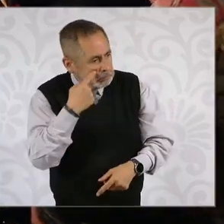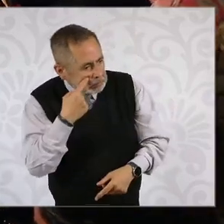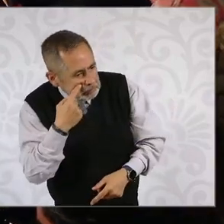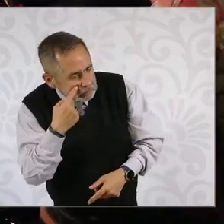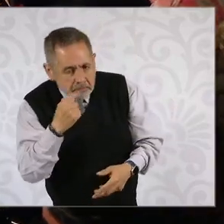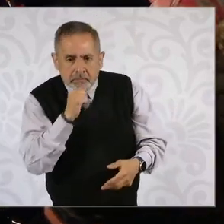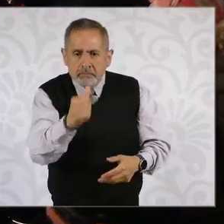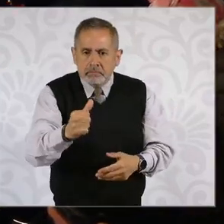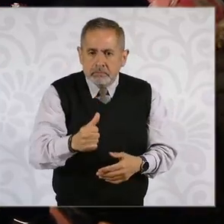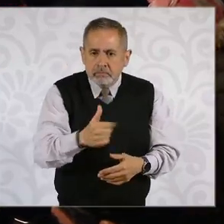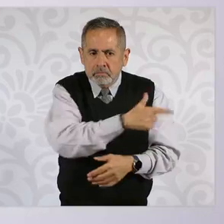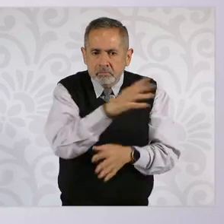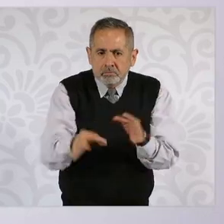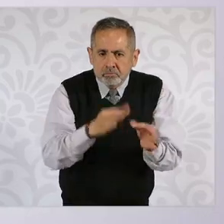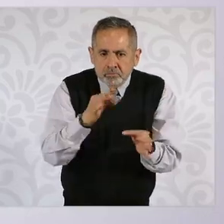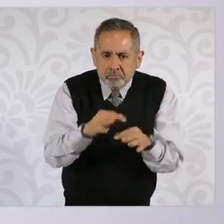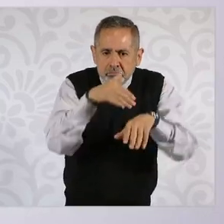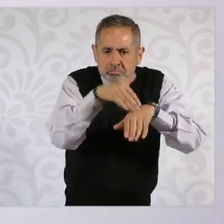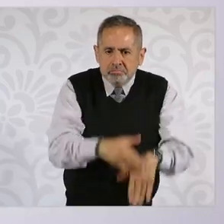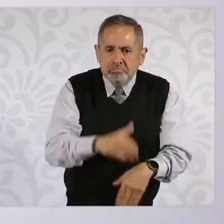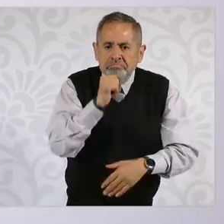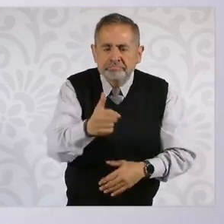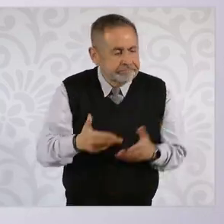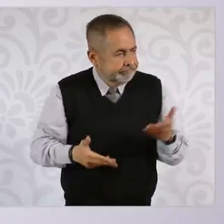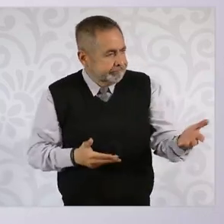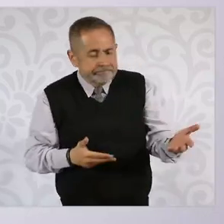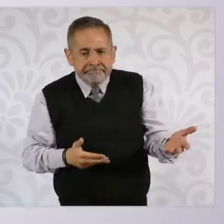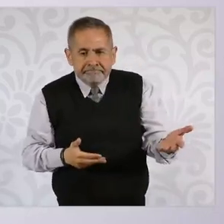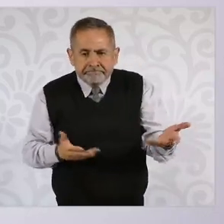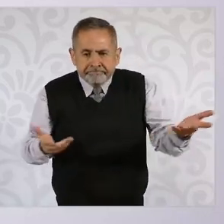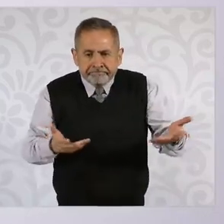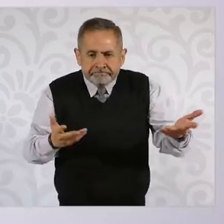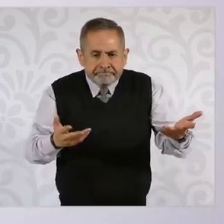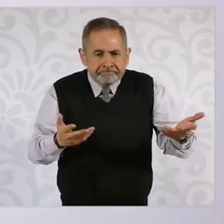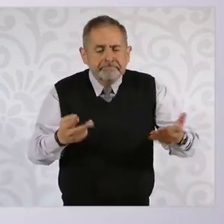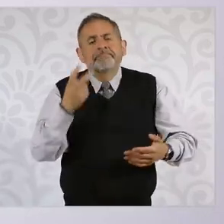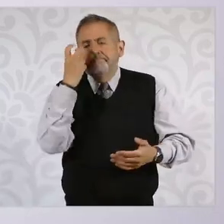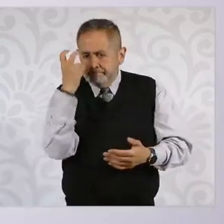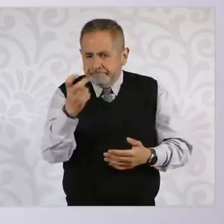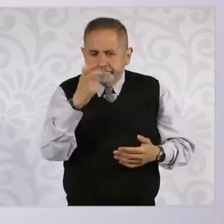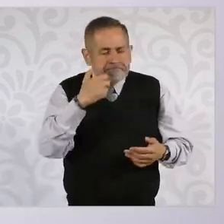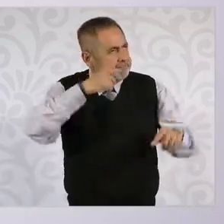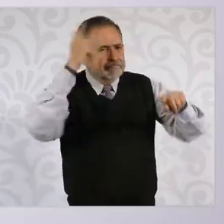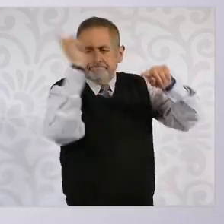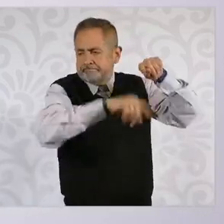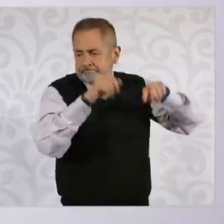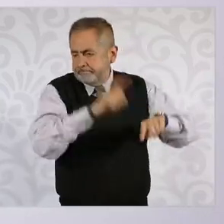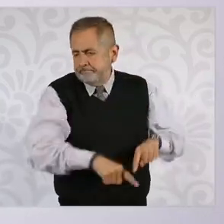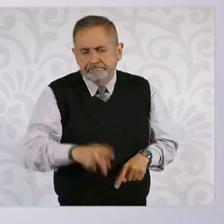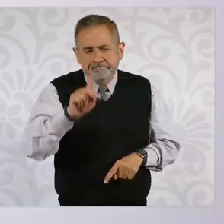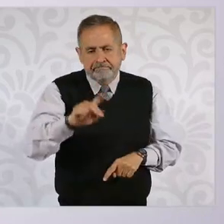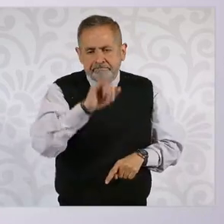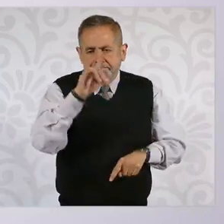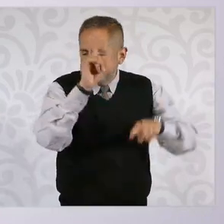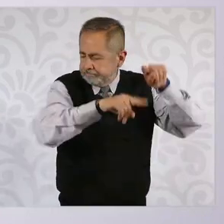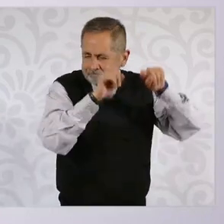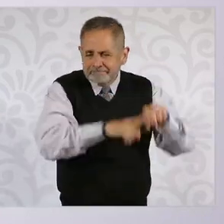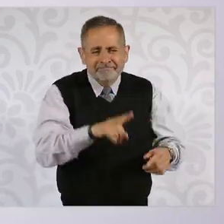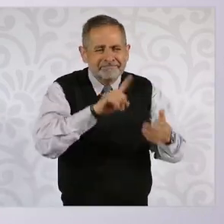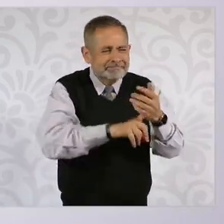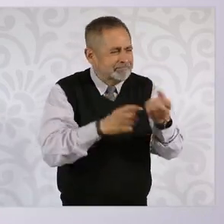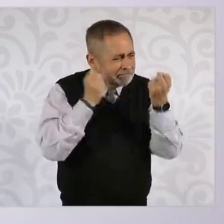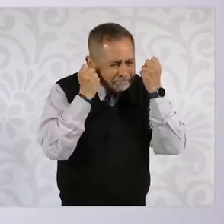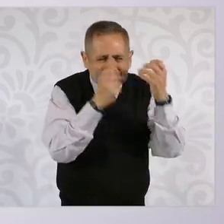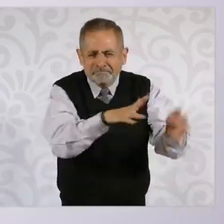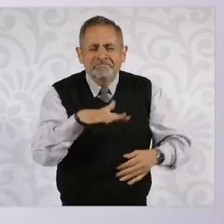y no la cumplen. Por eso es la reforma al Poder Judicial, porque hay mucha corrupción